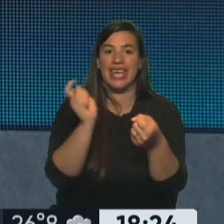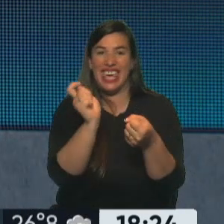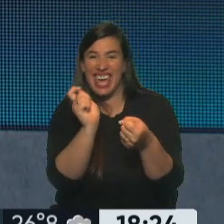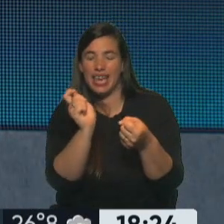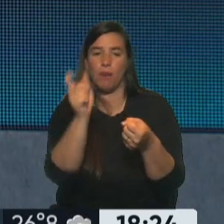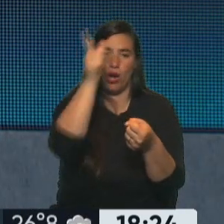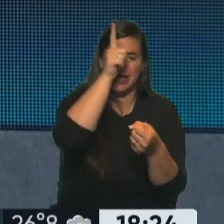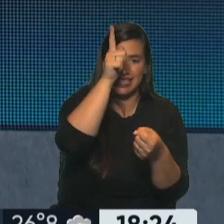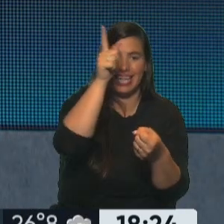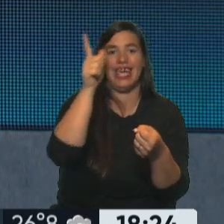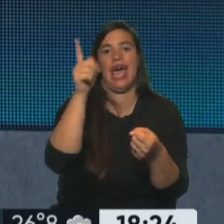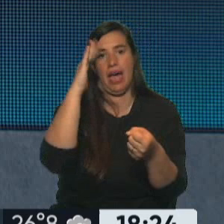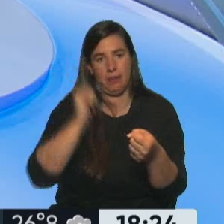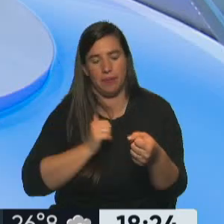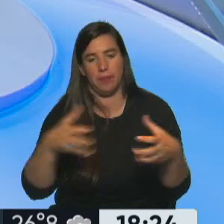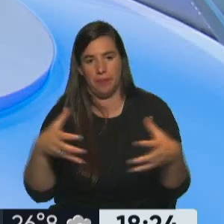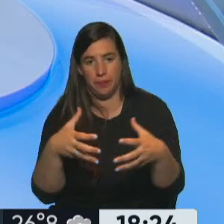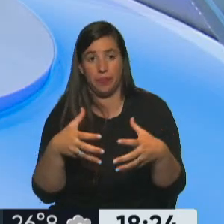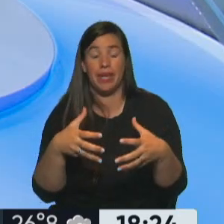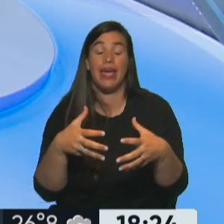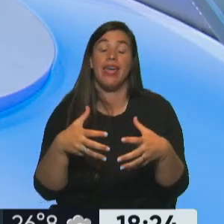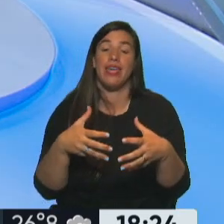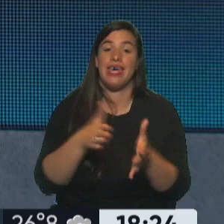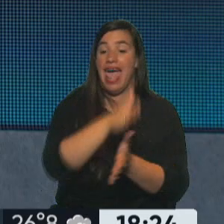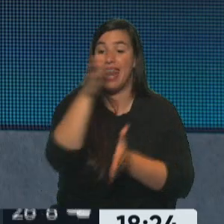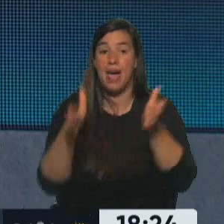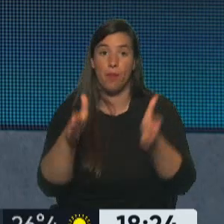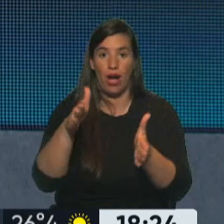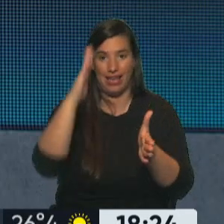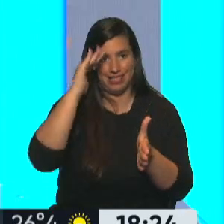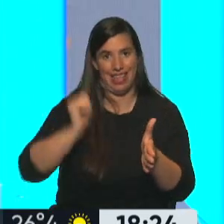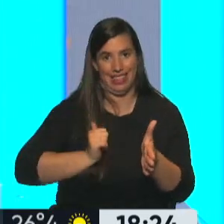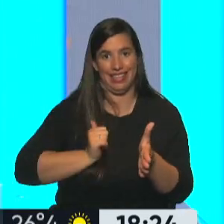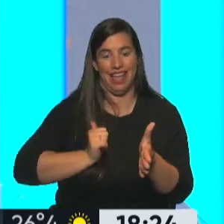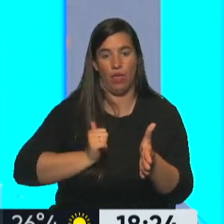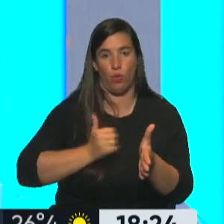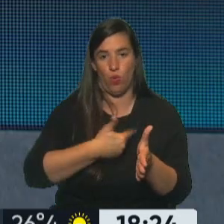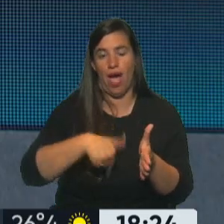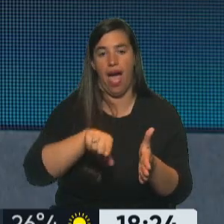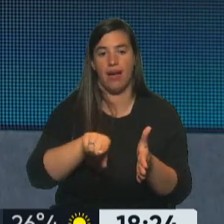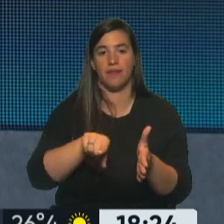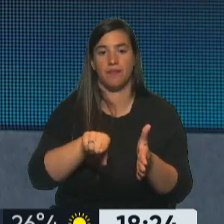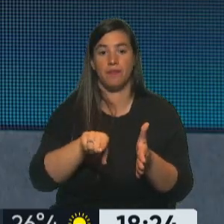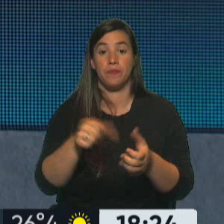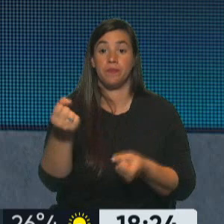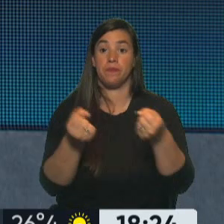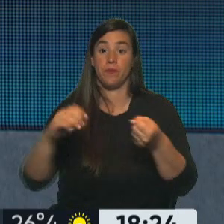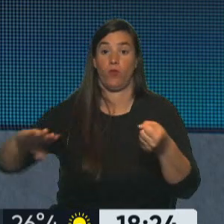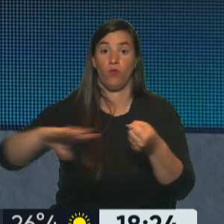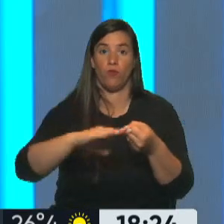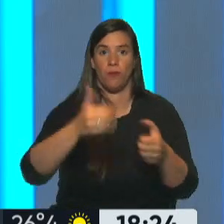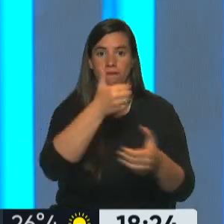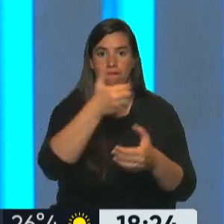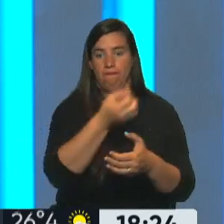épocas de dictadura, dolorosamente era el que te venía a buscar, el que te tiraba atrás del baúl con